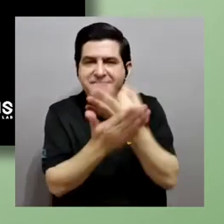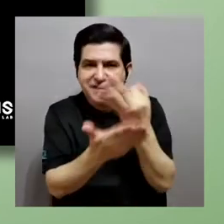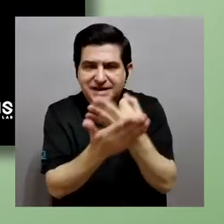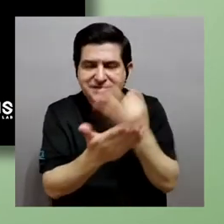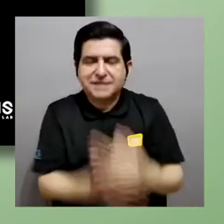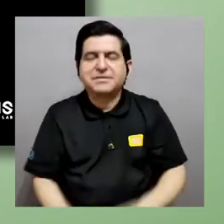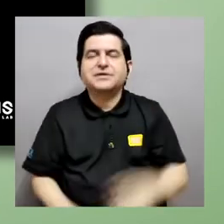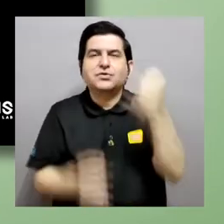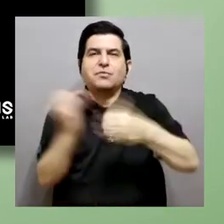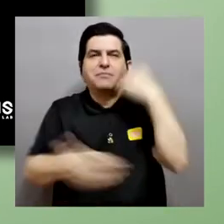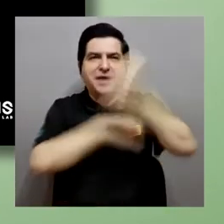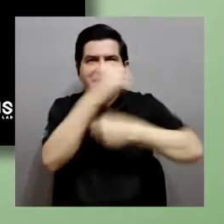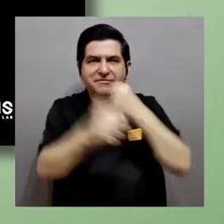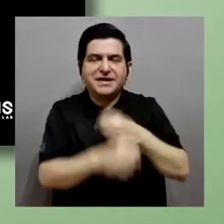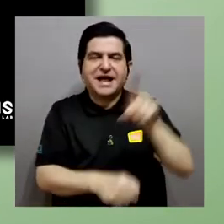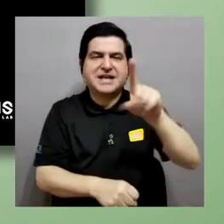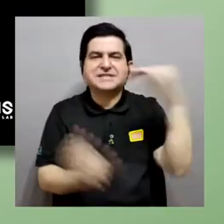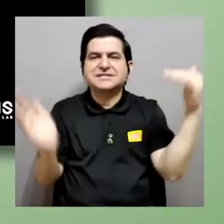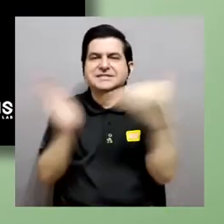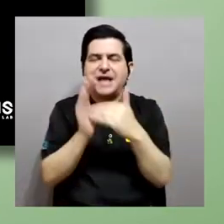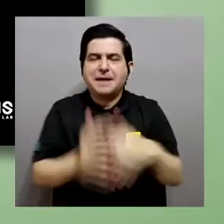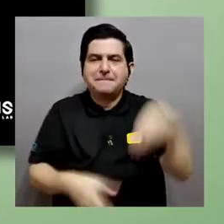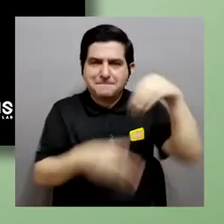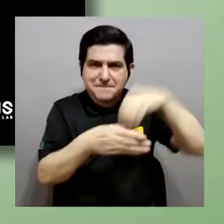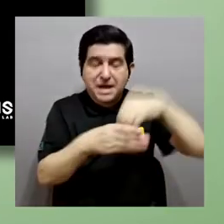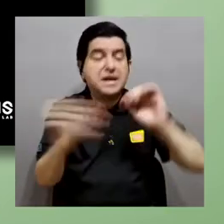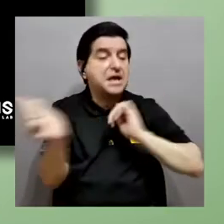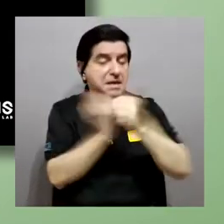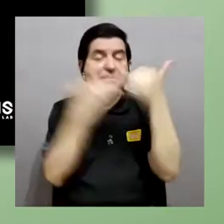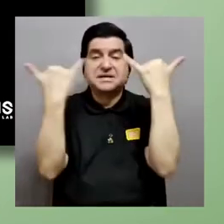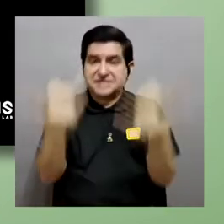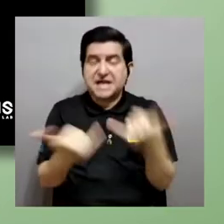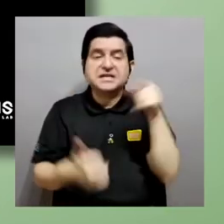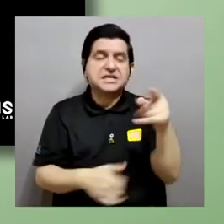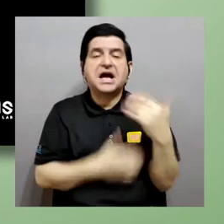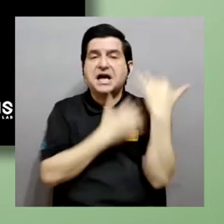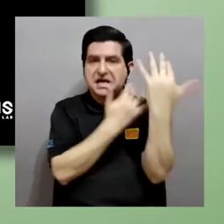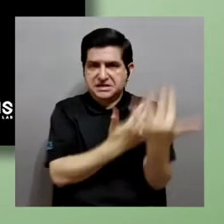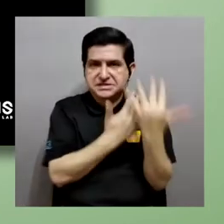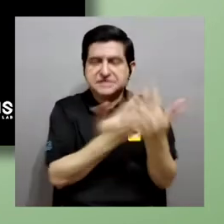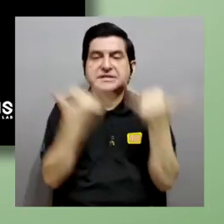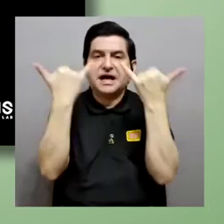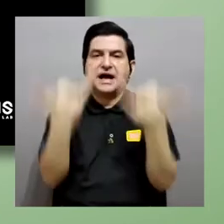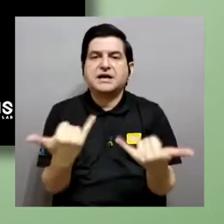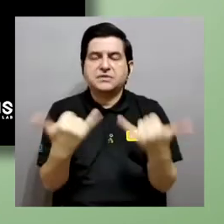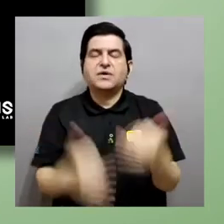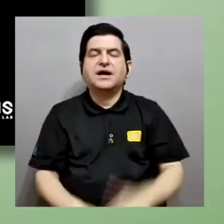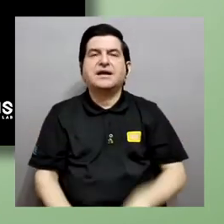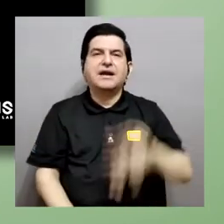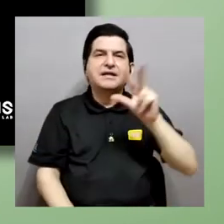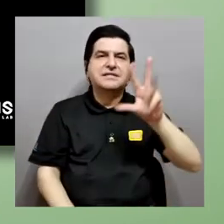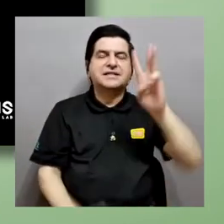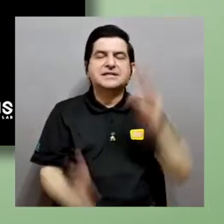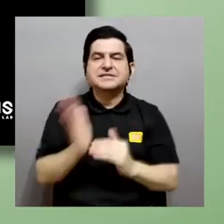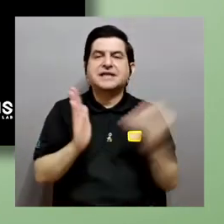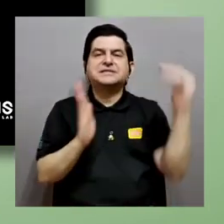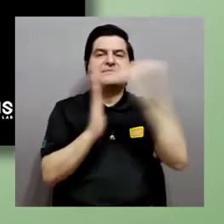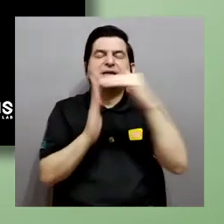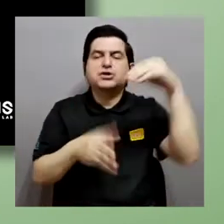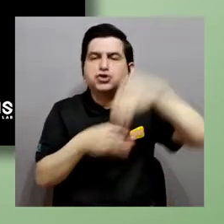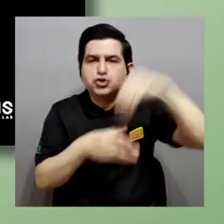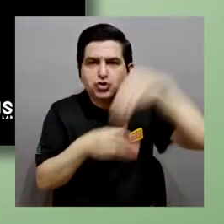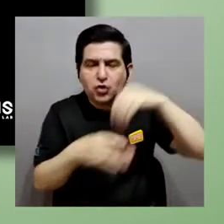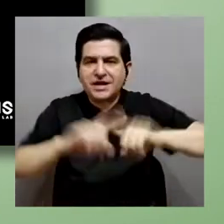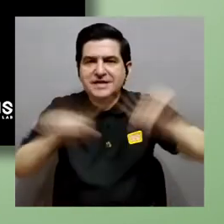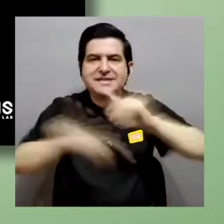,000 compuestos. Realmente hemos logrado superar esta expectativa y tenemos actualmente 36 millones de compuestos de diferentes fuentes.